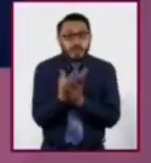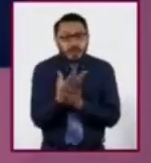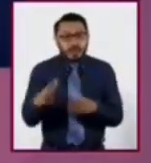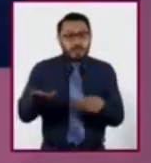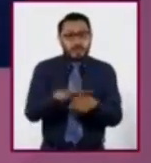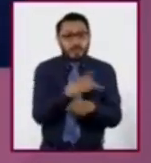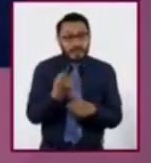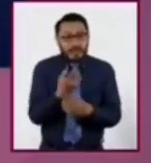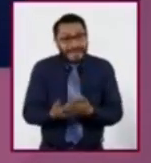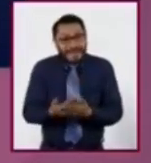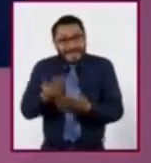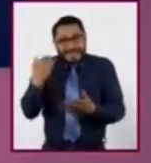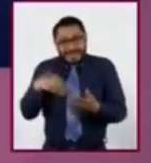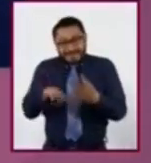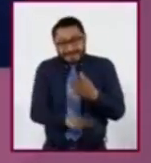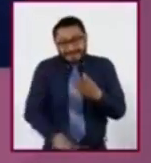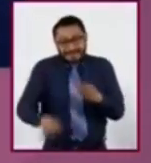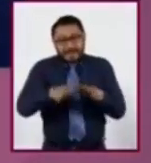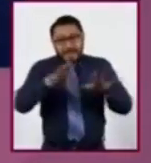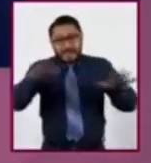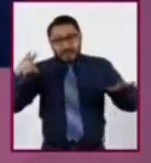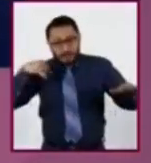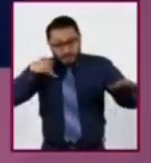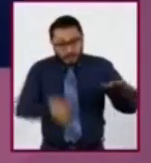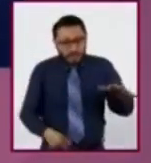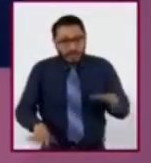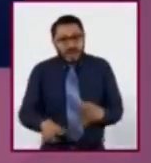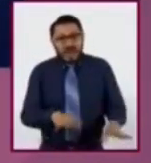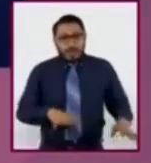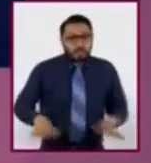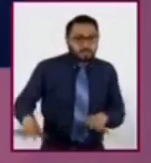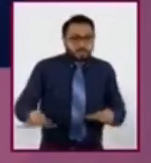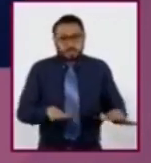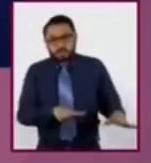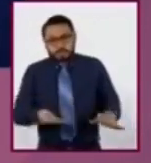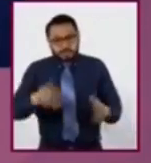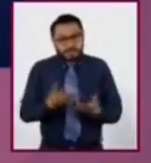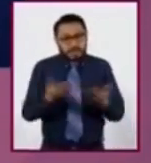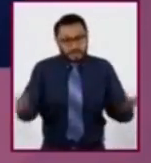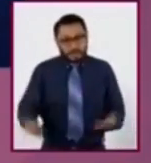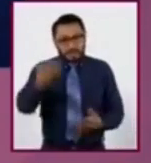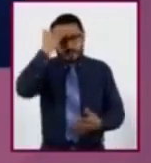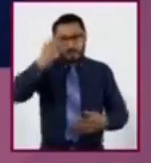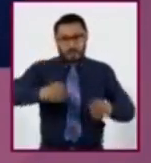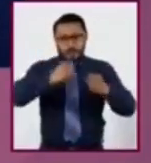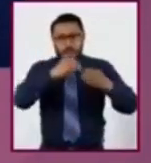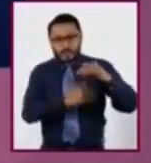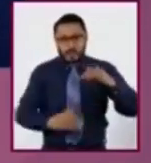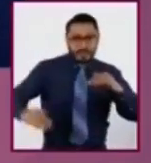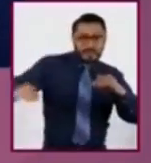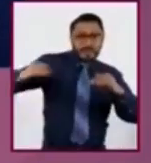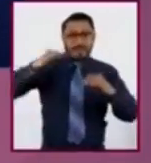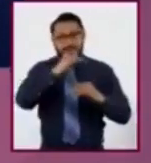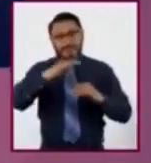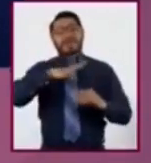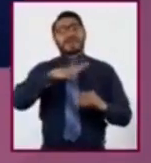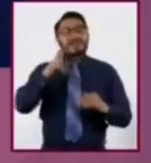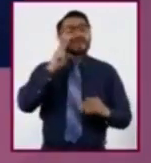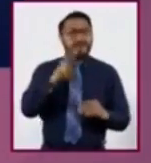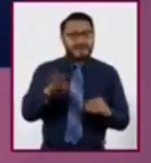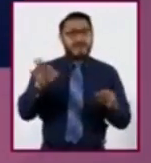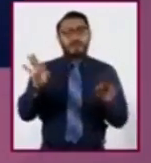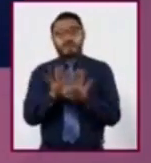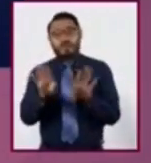y sísmica que hay bajo el océano. Ahora conozcamos las fuerzas externas que actúan sobre la superficie y